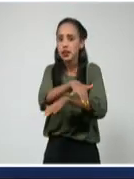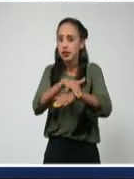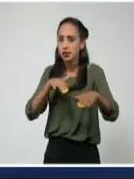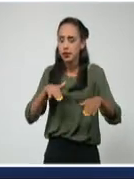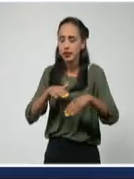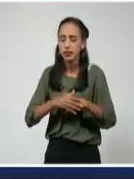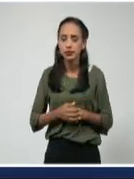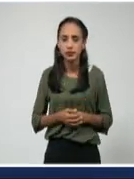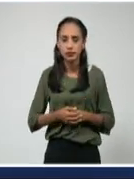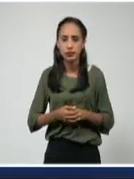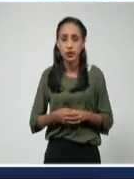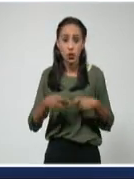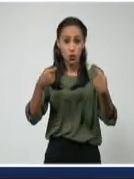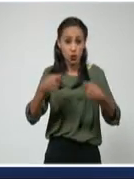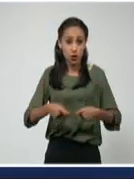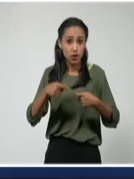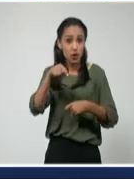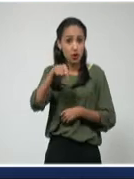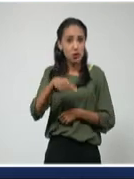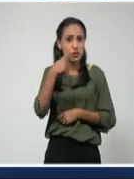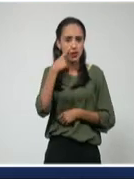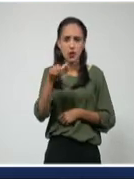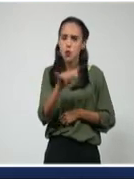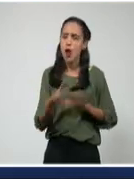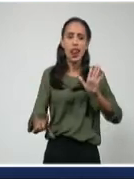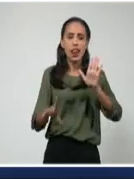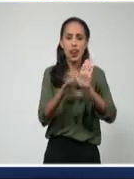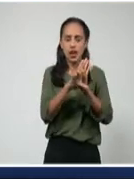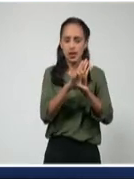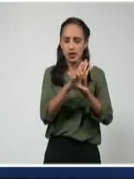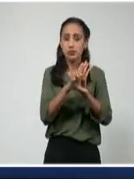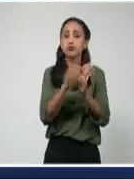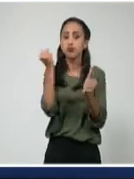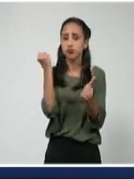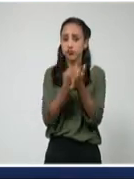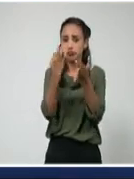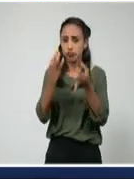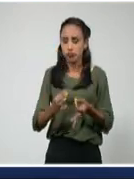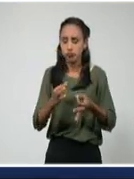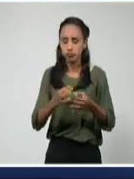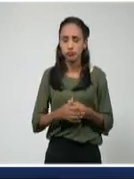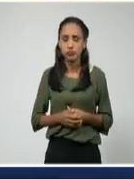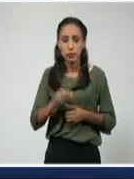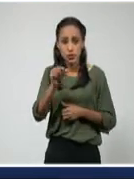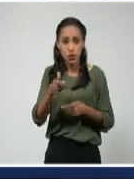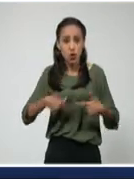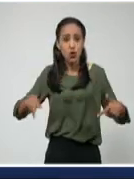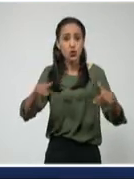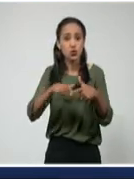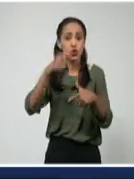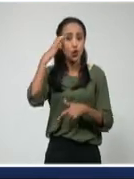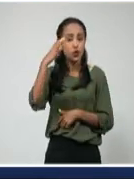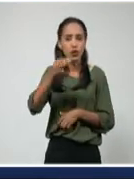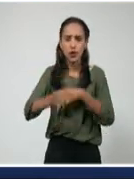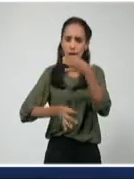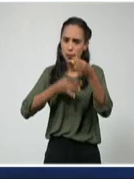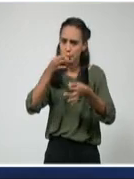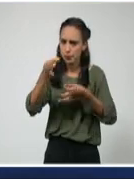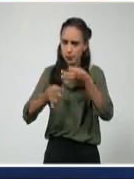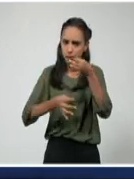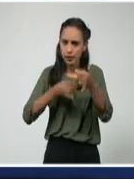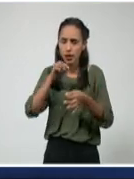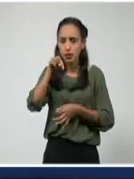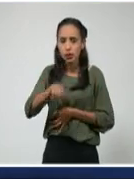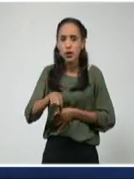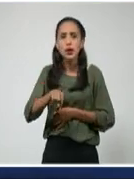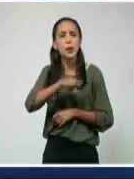jurídico que ahora alcanza un rango normativo superior. Los integrantes del Consejo de Estado se refirieron a la transparencia de la consulta con los